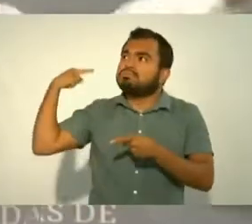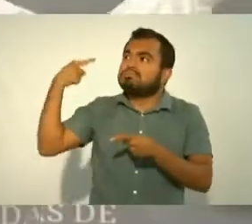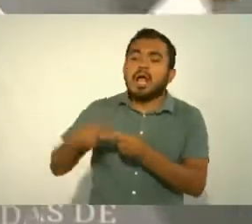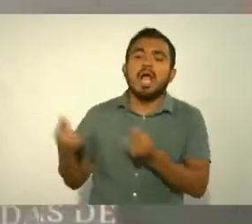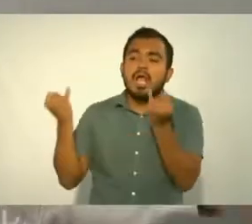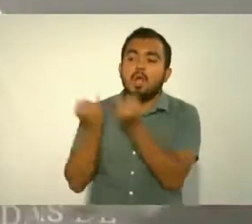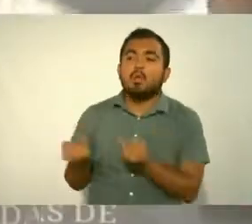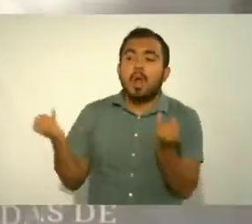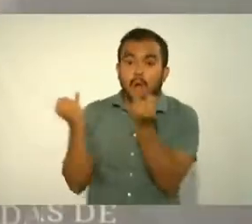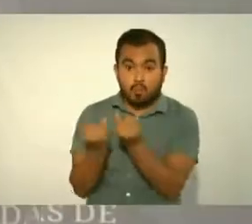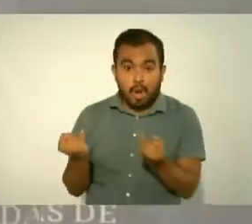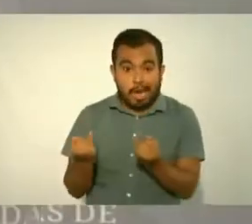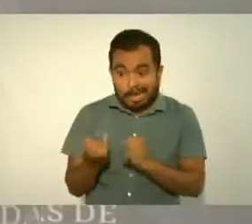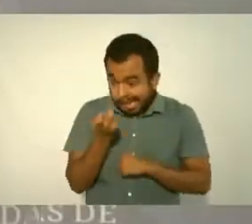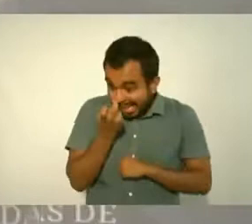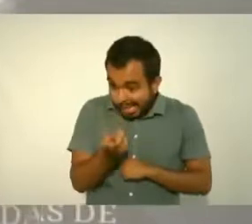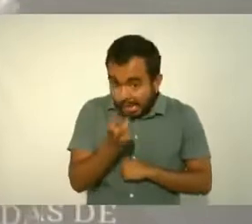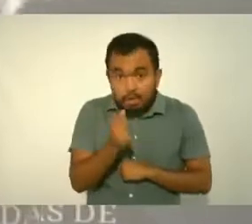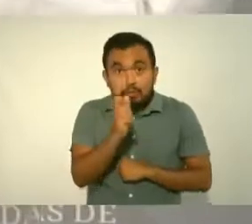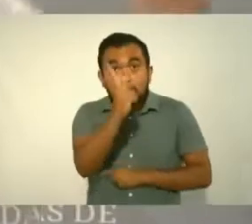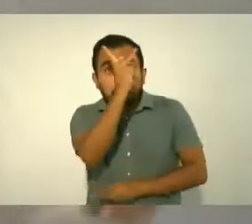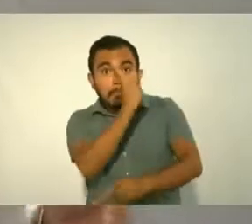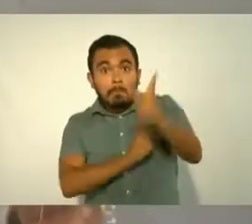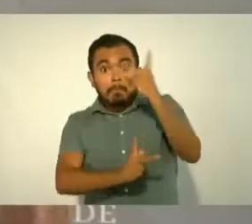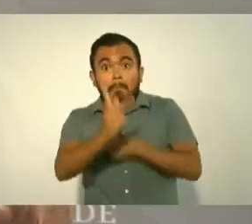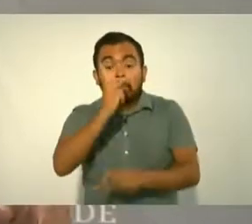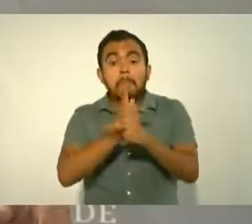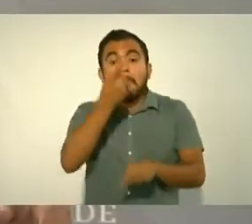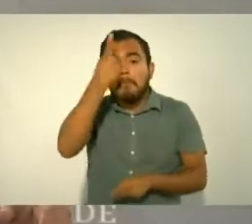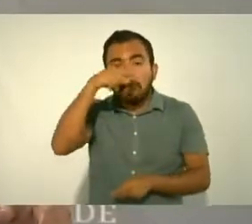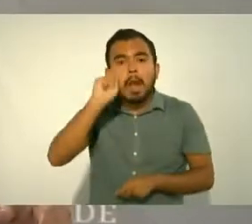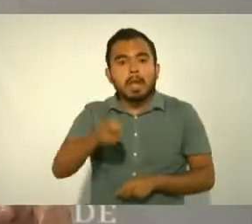pedir dinero prestado y salvar a los de arriba,